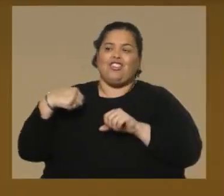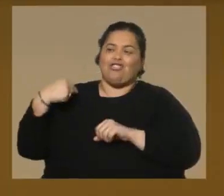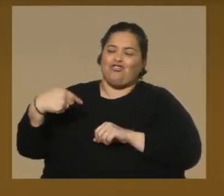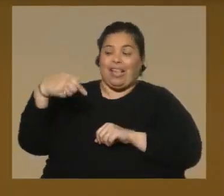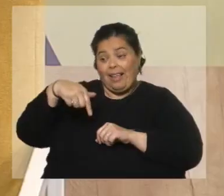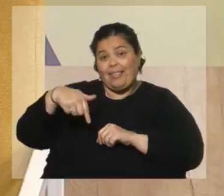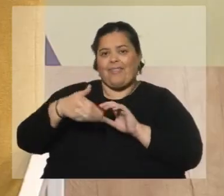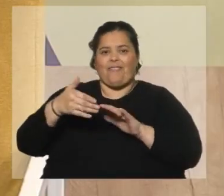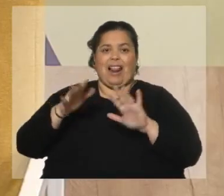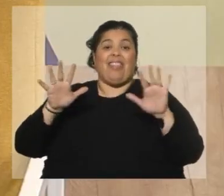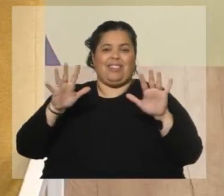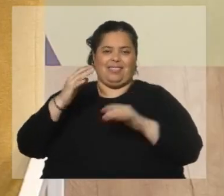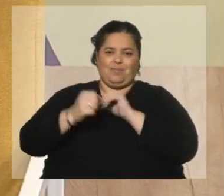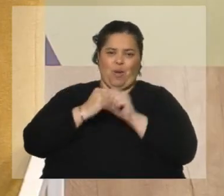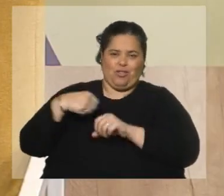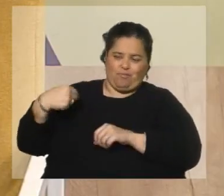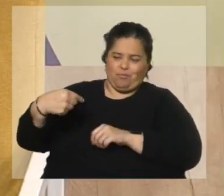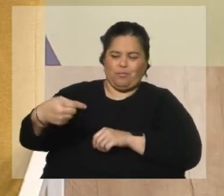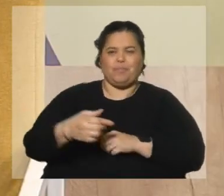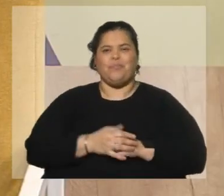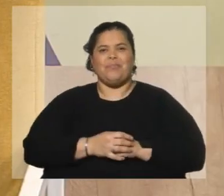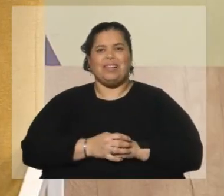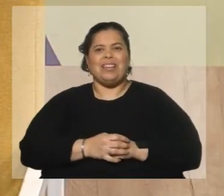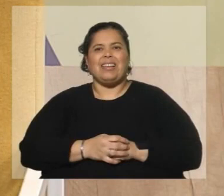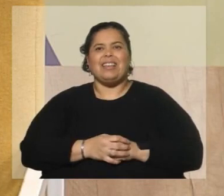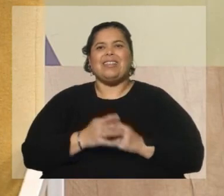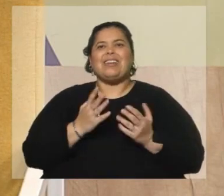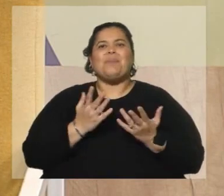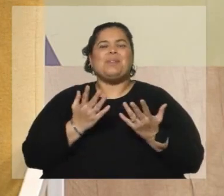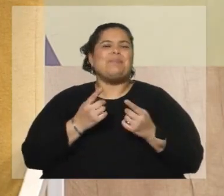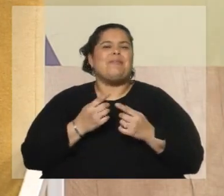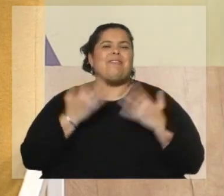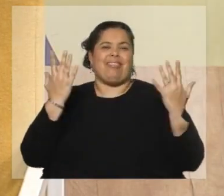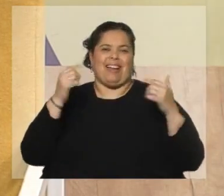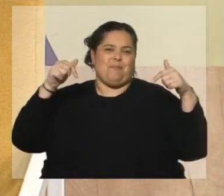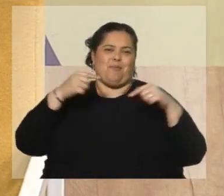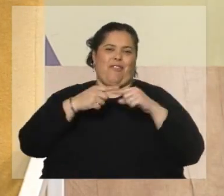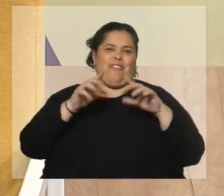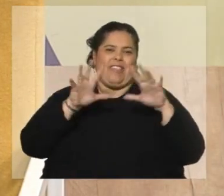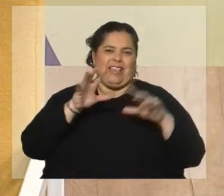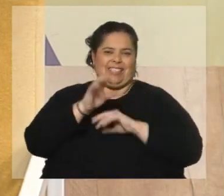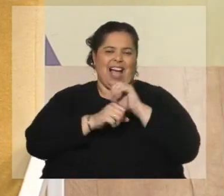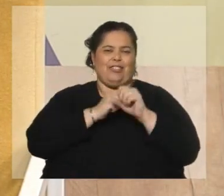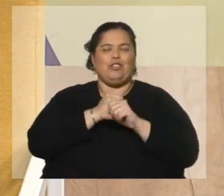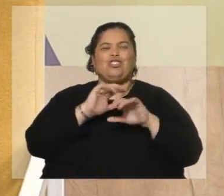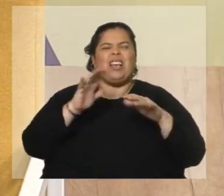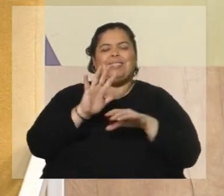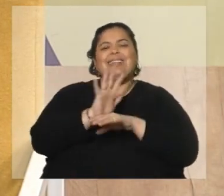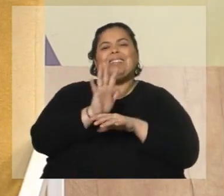décima. Es la décima. Brillante, entonces. Y uno festeja esos números redondos. ¿Qué te parece? La escena vocal es un festival